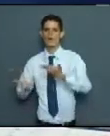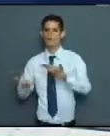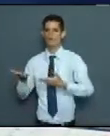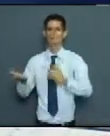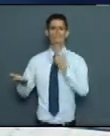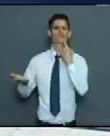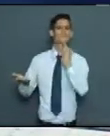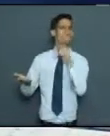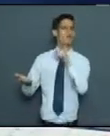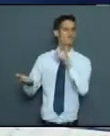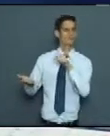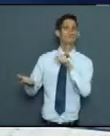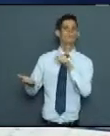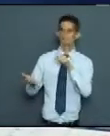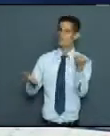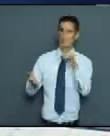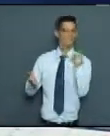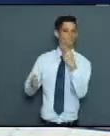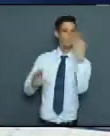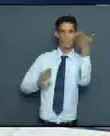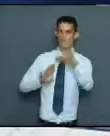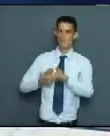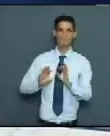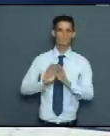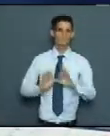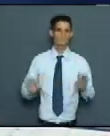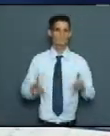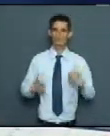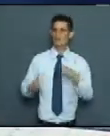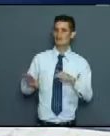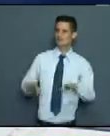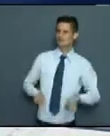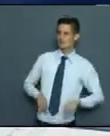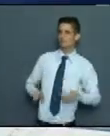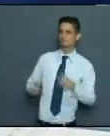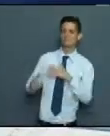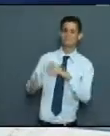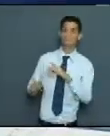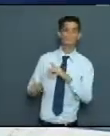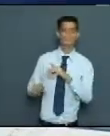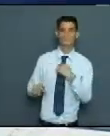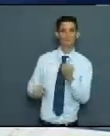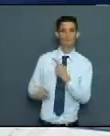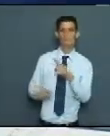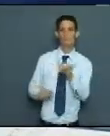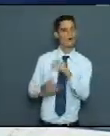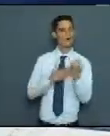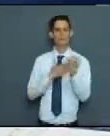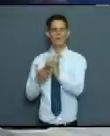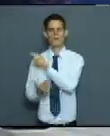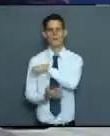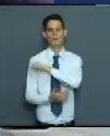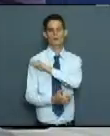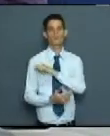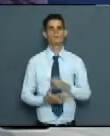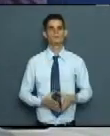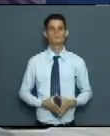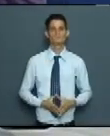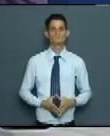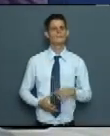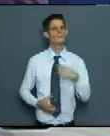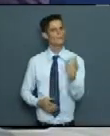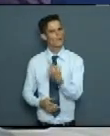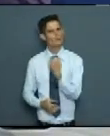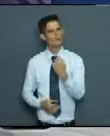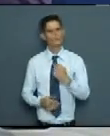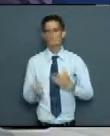falta... Y nosotros también actuamos. No podemos obviar eso, porque eso también es protección al pueblo. Nosotros, bueno, exhortarlos a